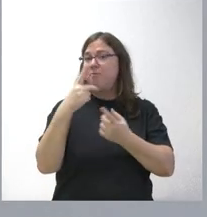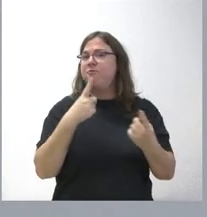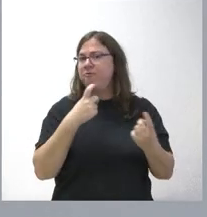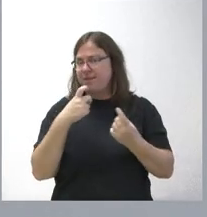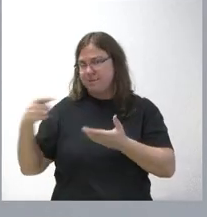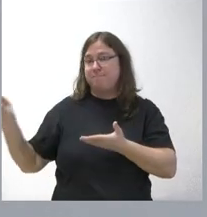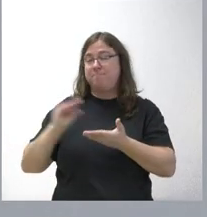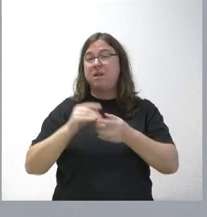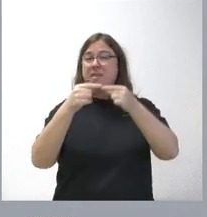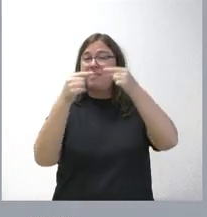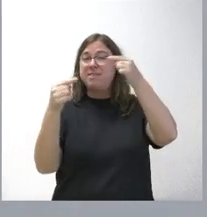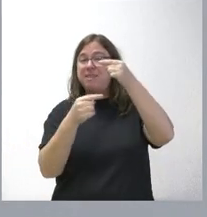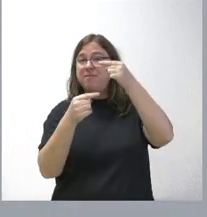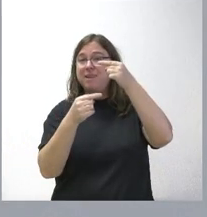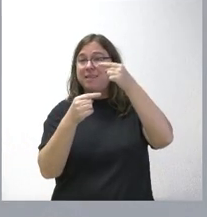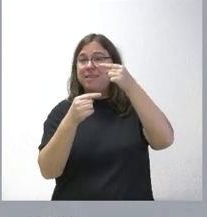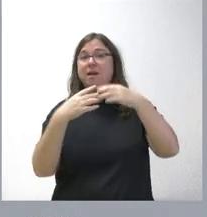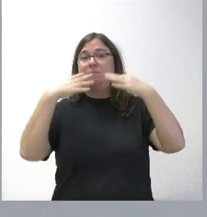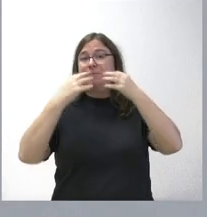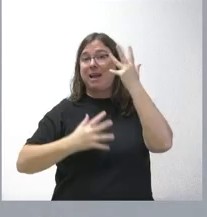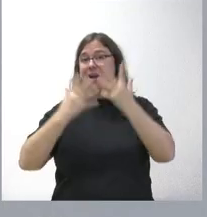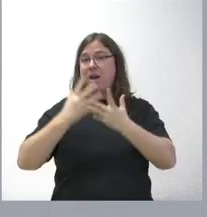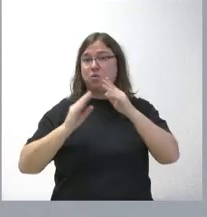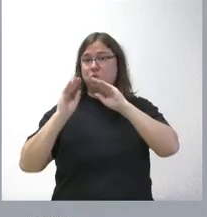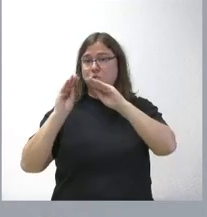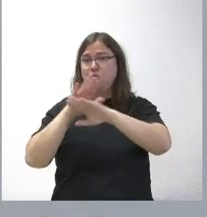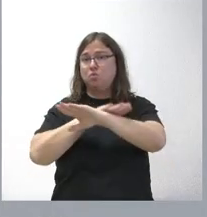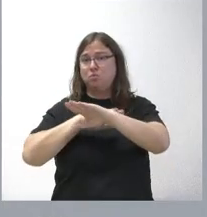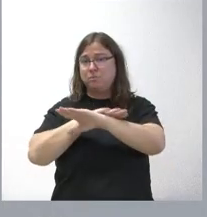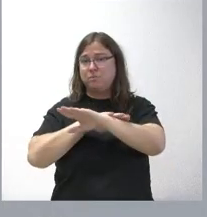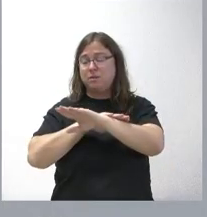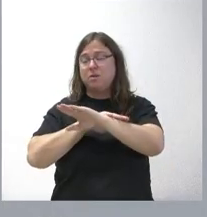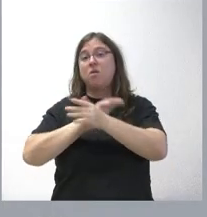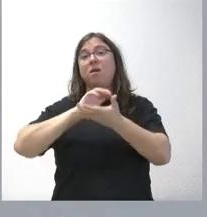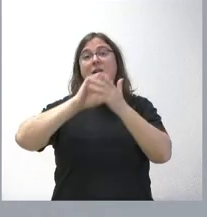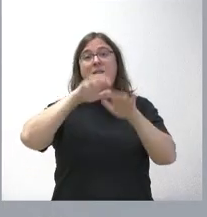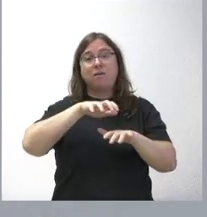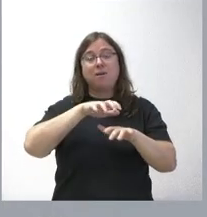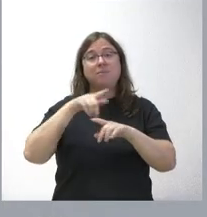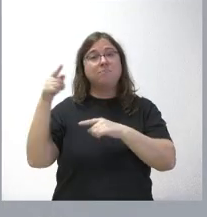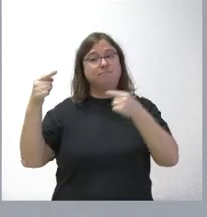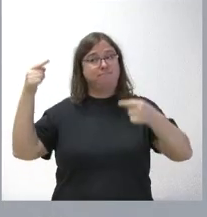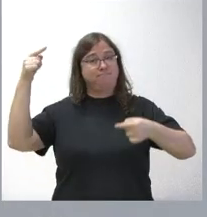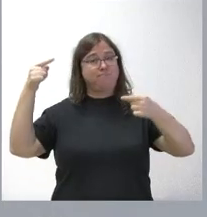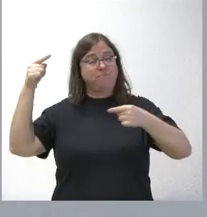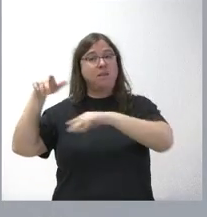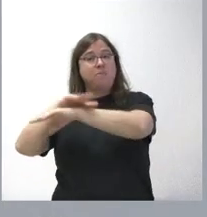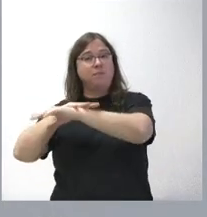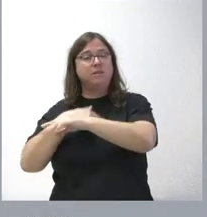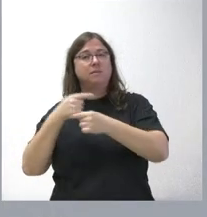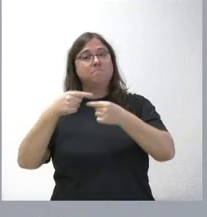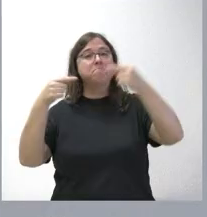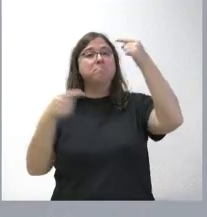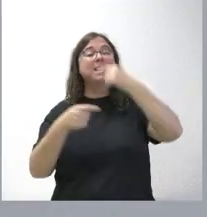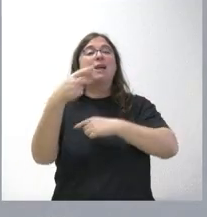Estimamos que la diferencia entre el cálculo establecido por la Comunidad de Castilla y León y la cantidad otorgada por el Ministerio son de 210